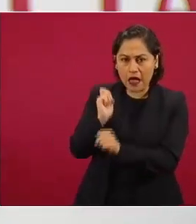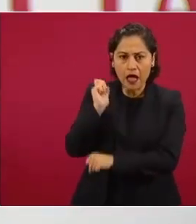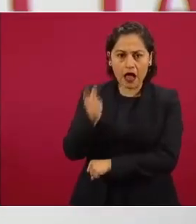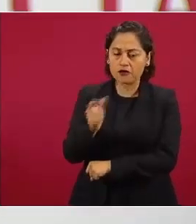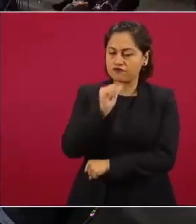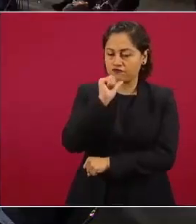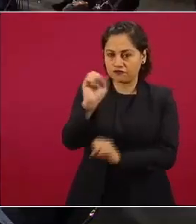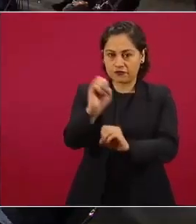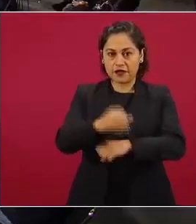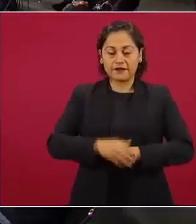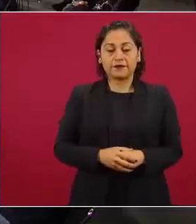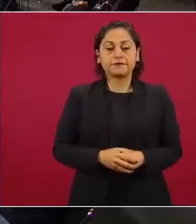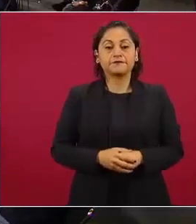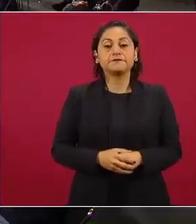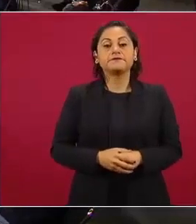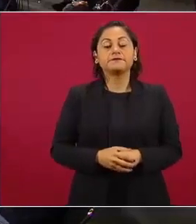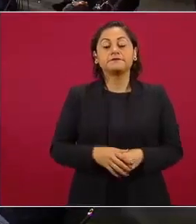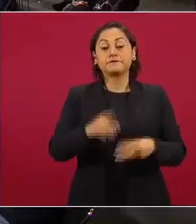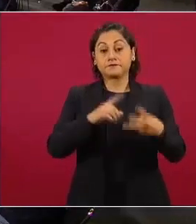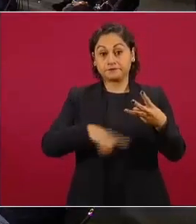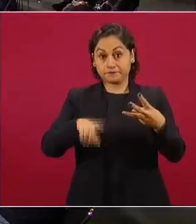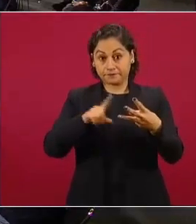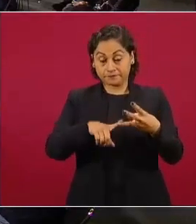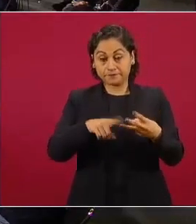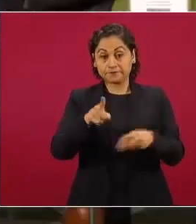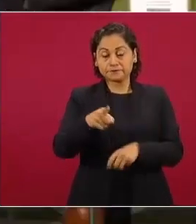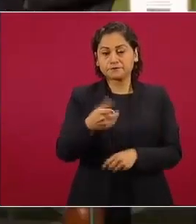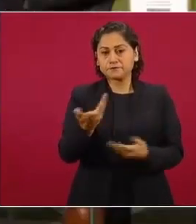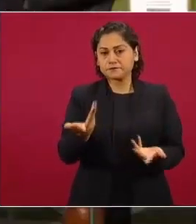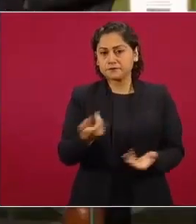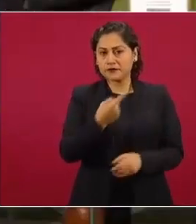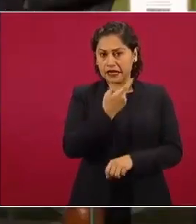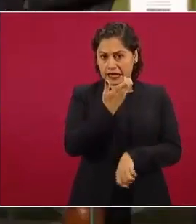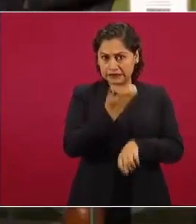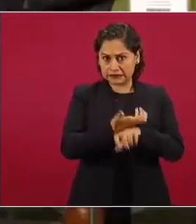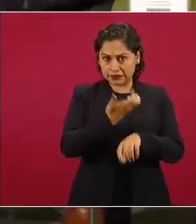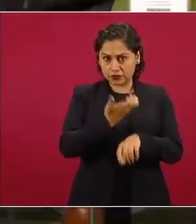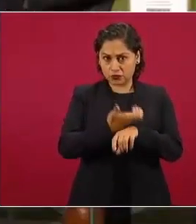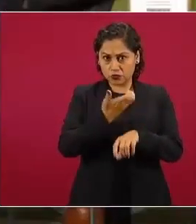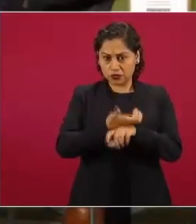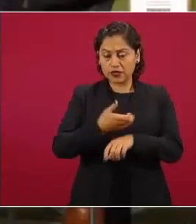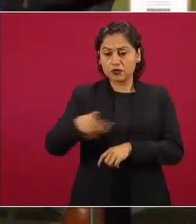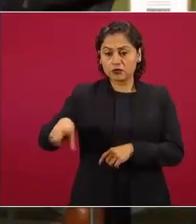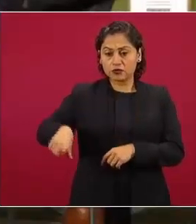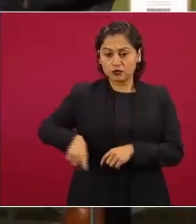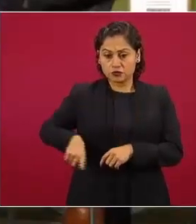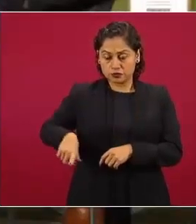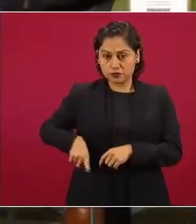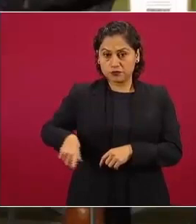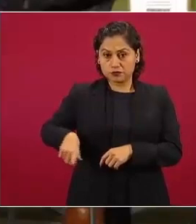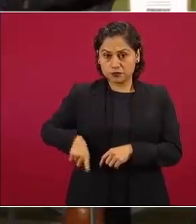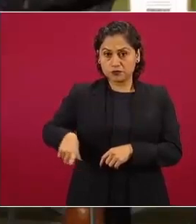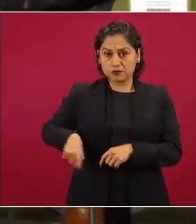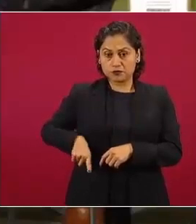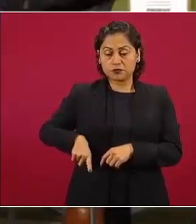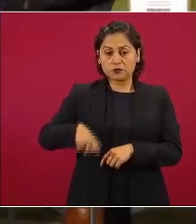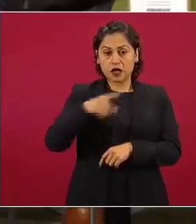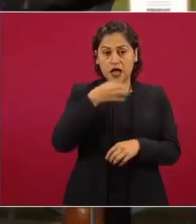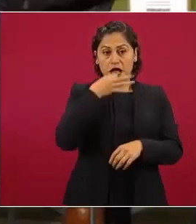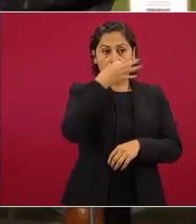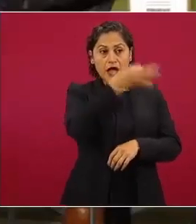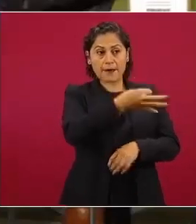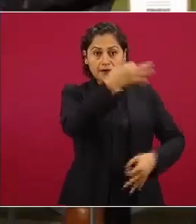en la moción que el gobierno de Estados Unidos entregó a la juez para desestimar los cargos